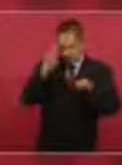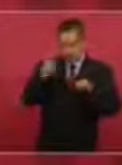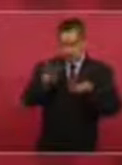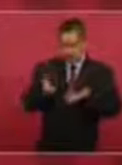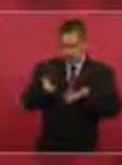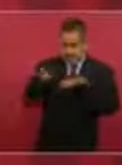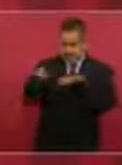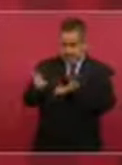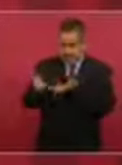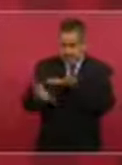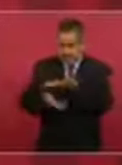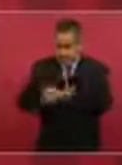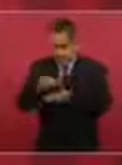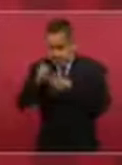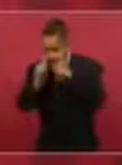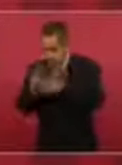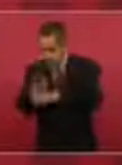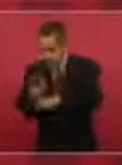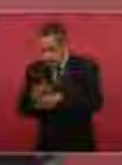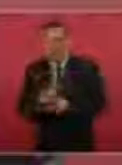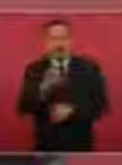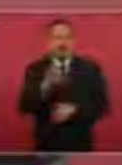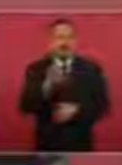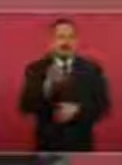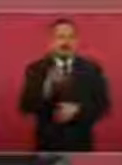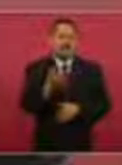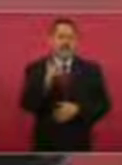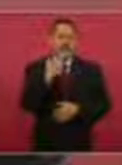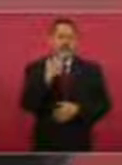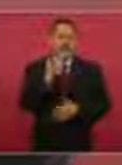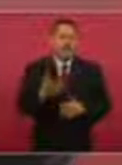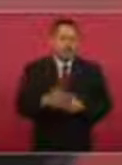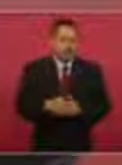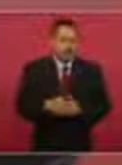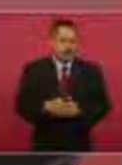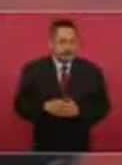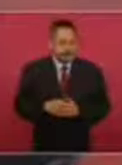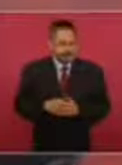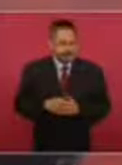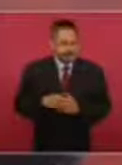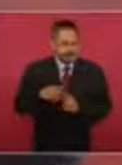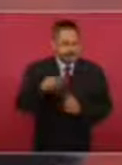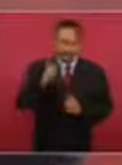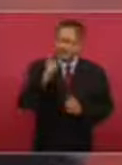demás, cuando sinceramente